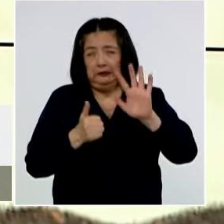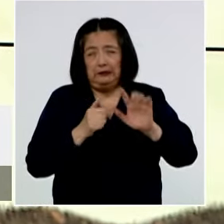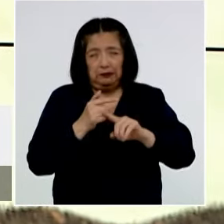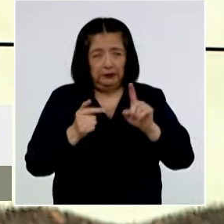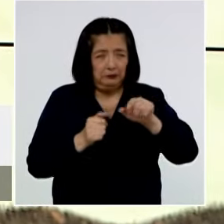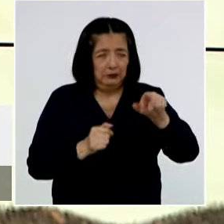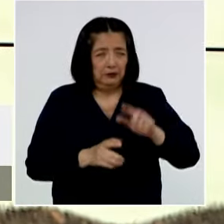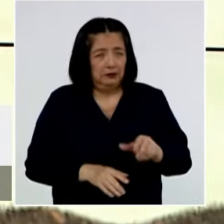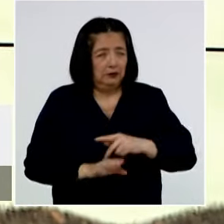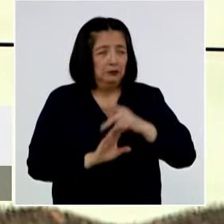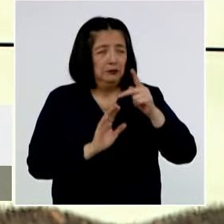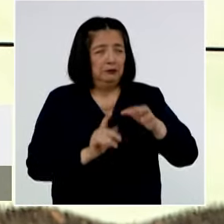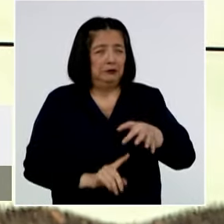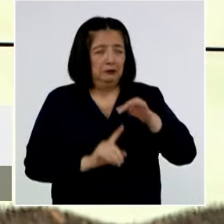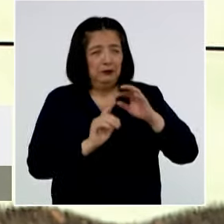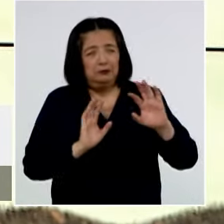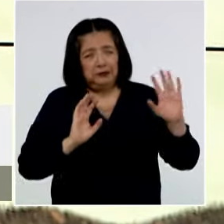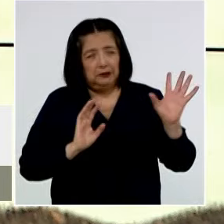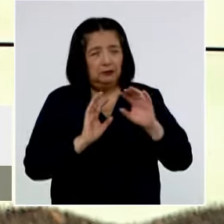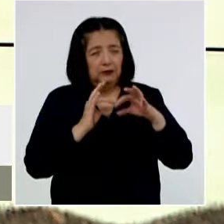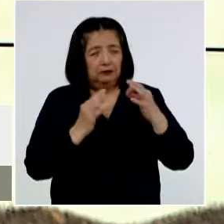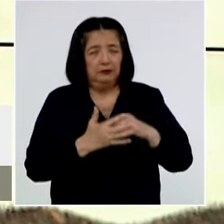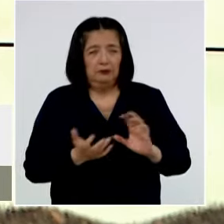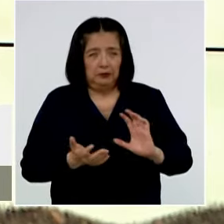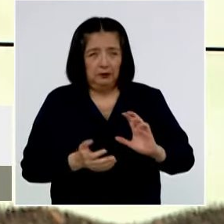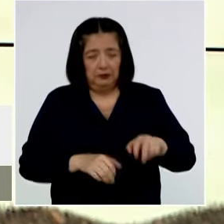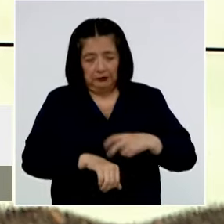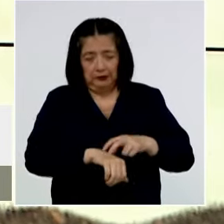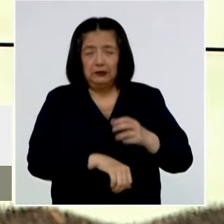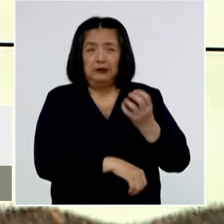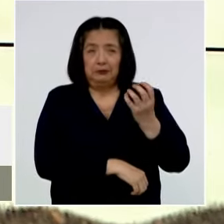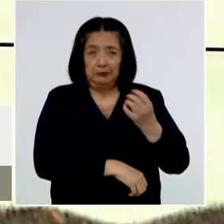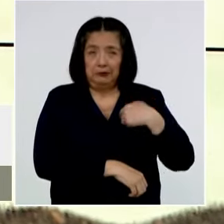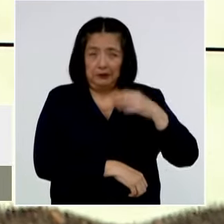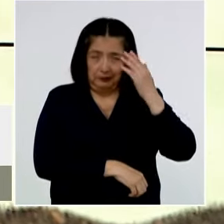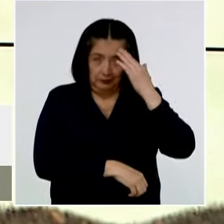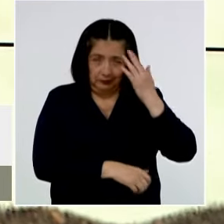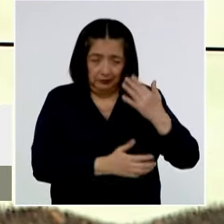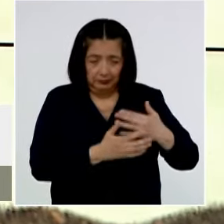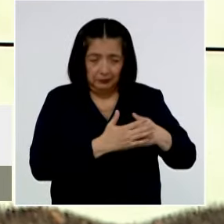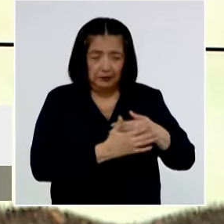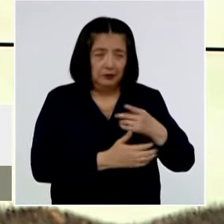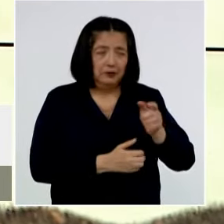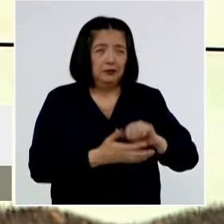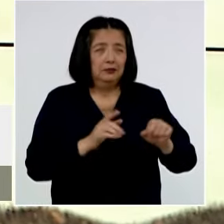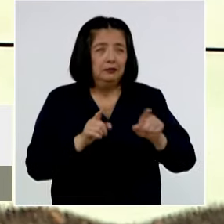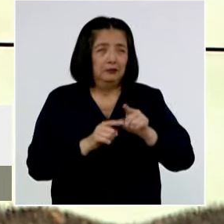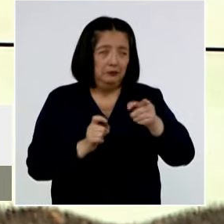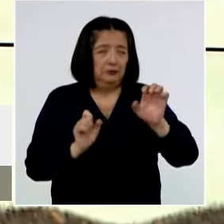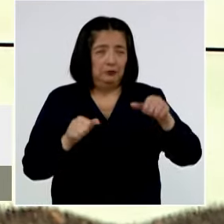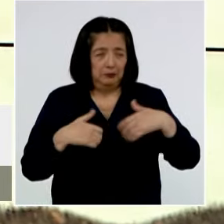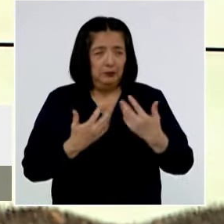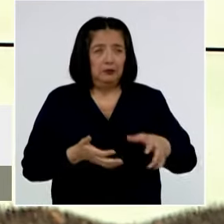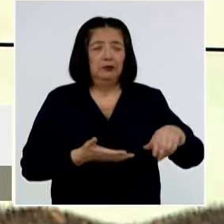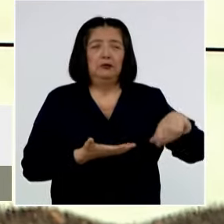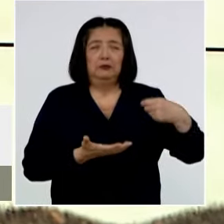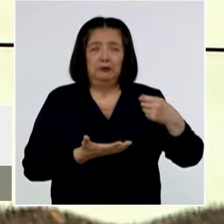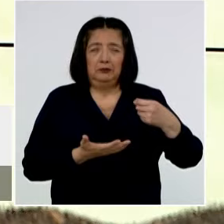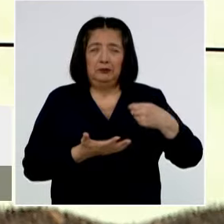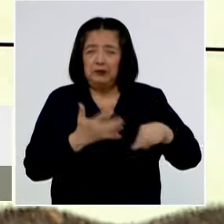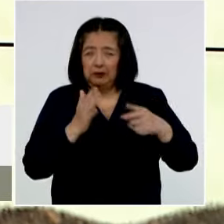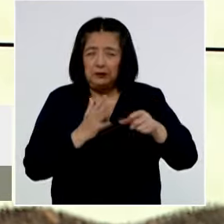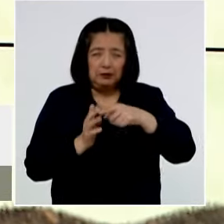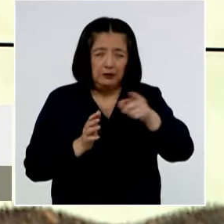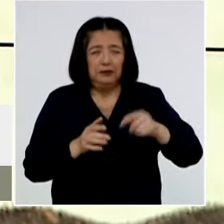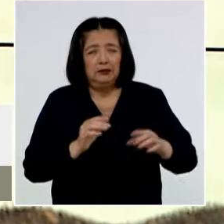especial para toda la familia, nuestra papa, Conocer para Querer, ahí adicionalmente va a tener la opción de consumir estos contenidos